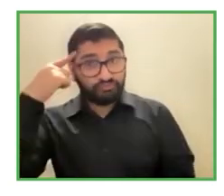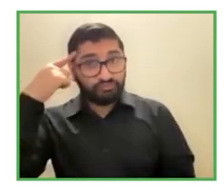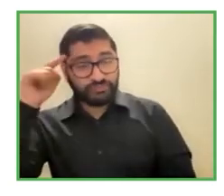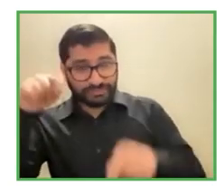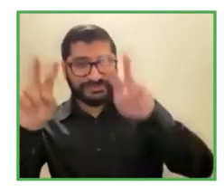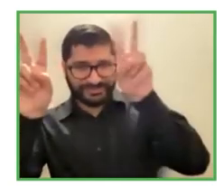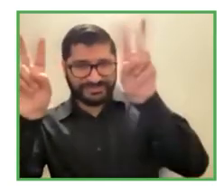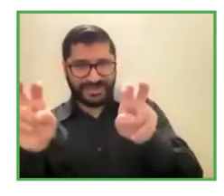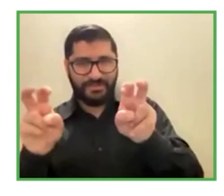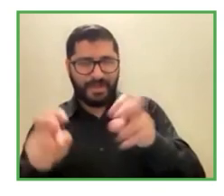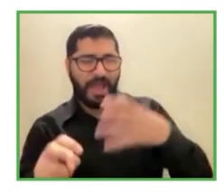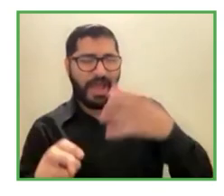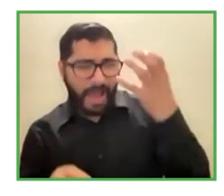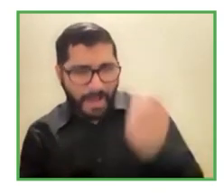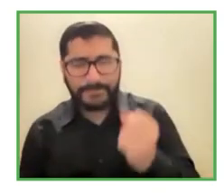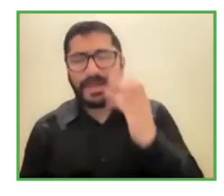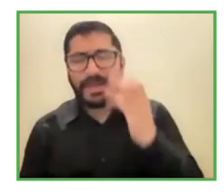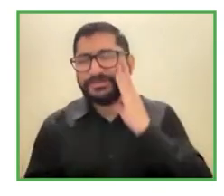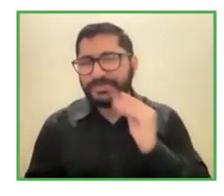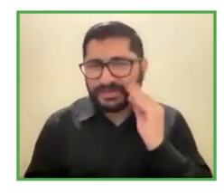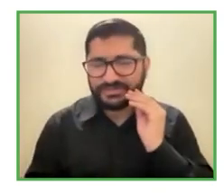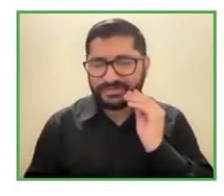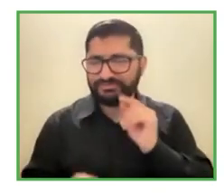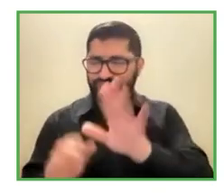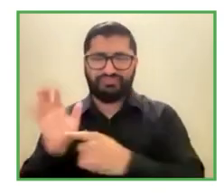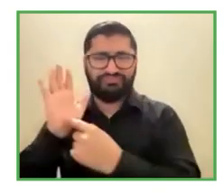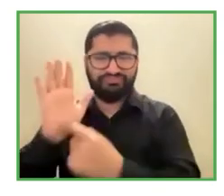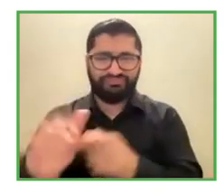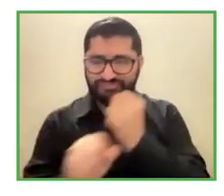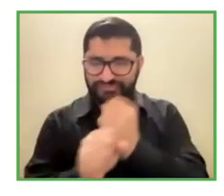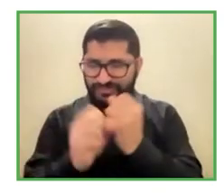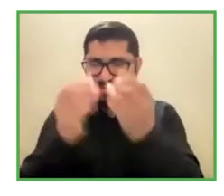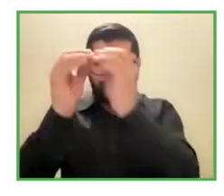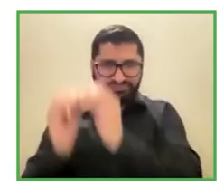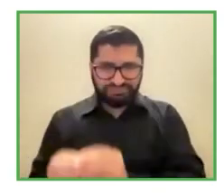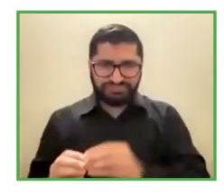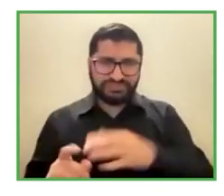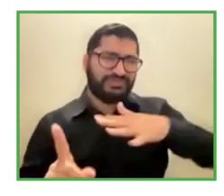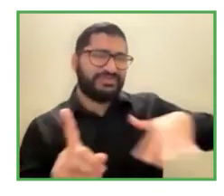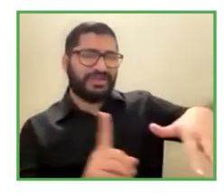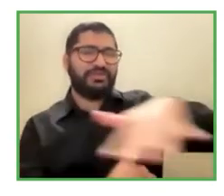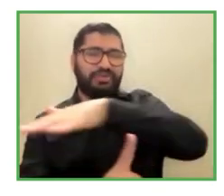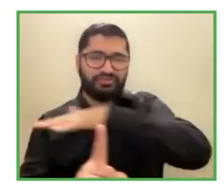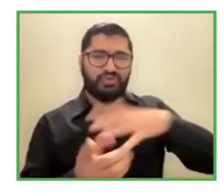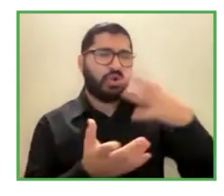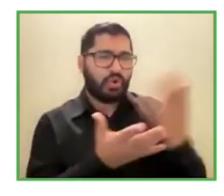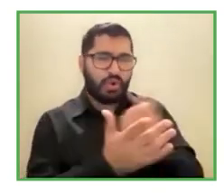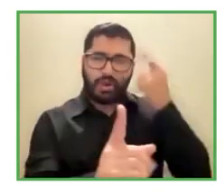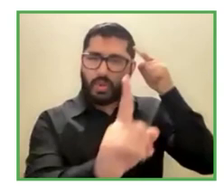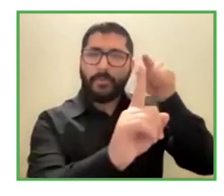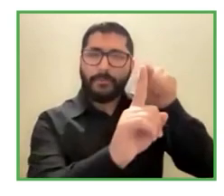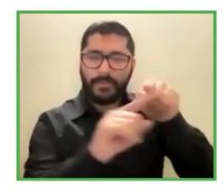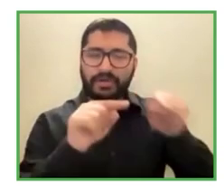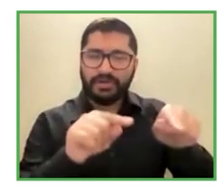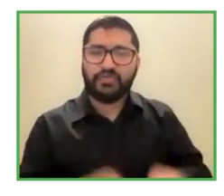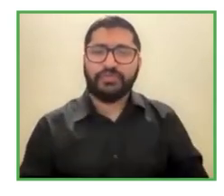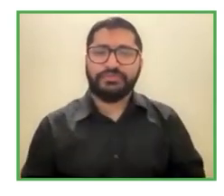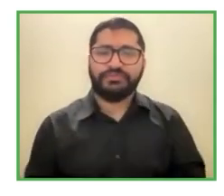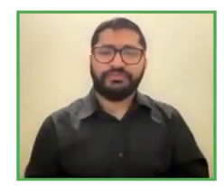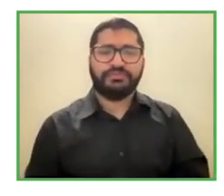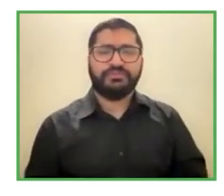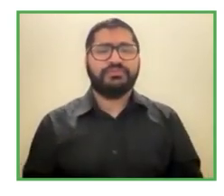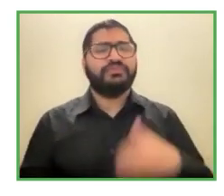que se ha hecho en torno a lograr este objetivo partimos la sesión ¿no es cierto? con la primera